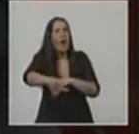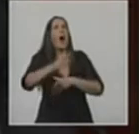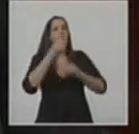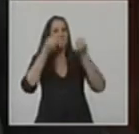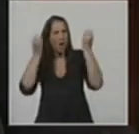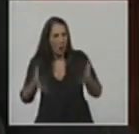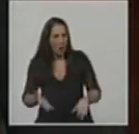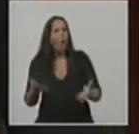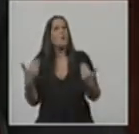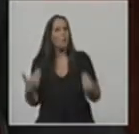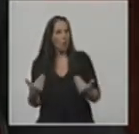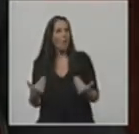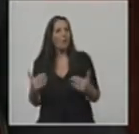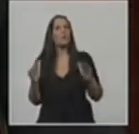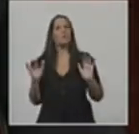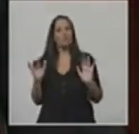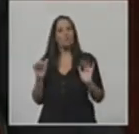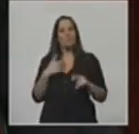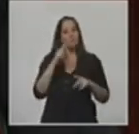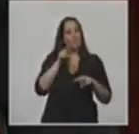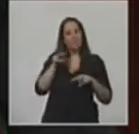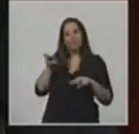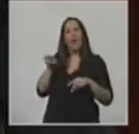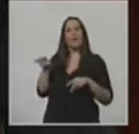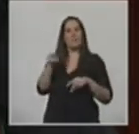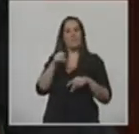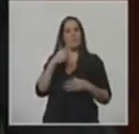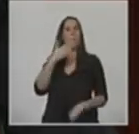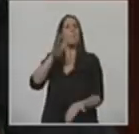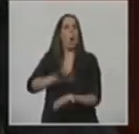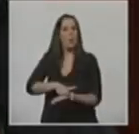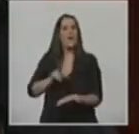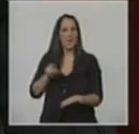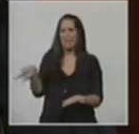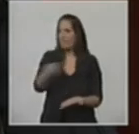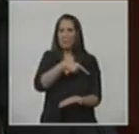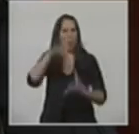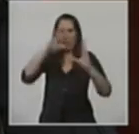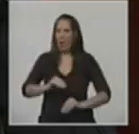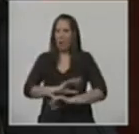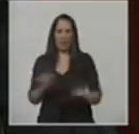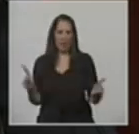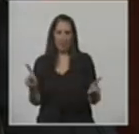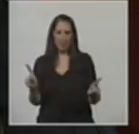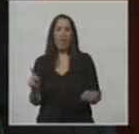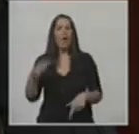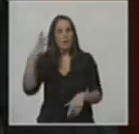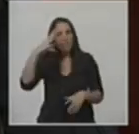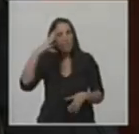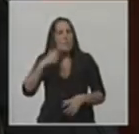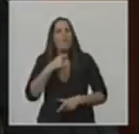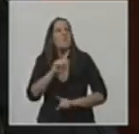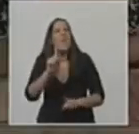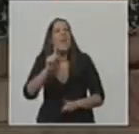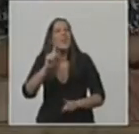Y por eso les prometí que no me iba a olvidar de ellos. Y no me puedo olvidar de ellos. No me quiero olvidar de ellos.